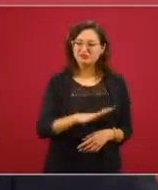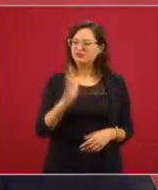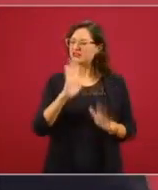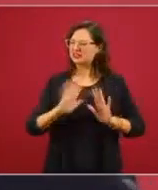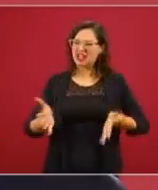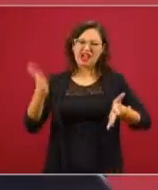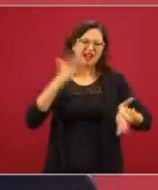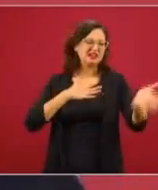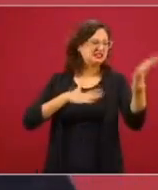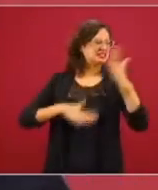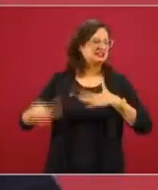tranza.